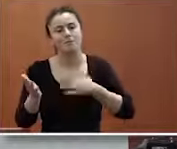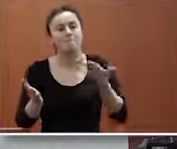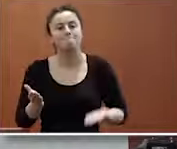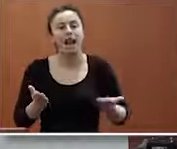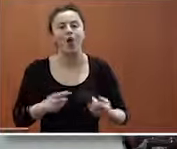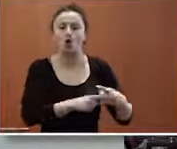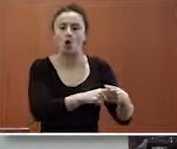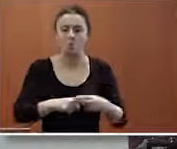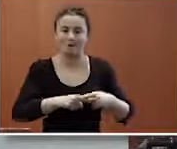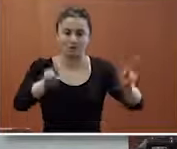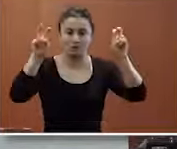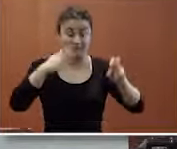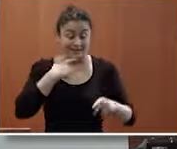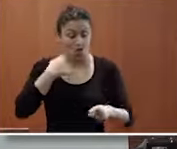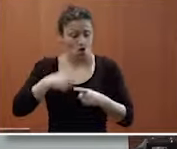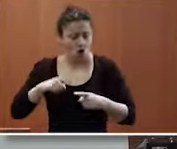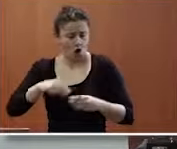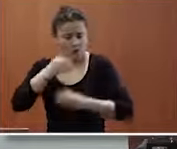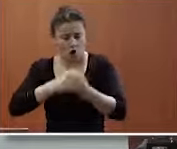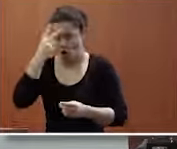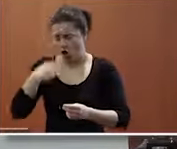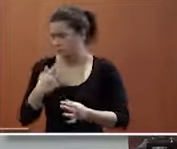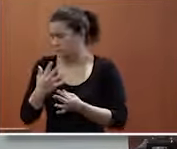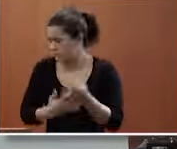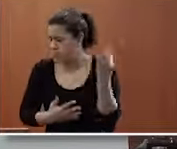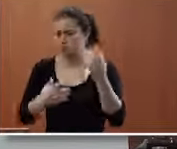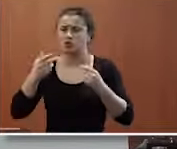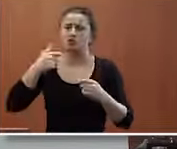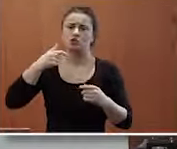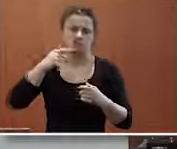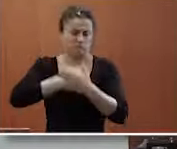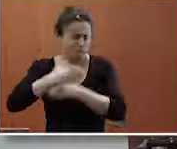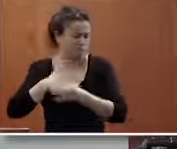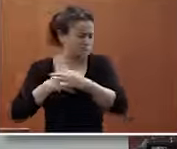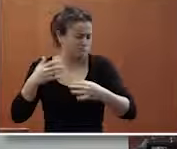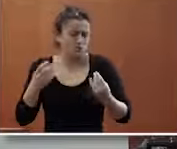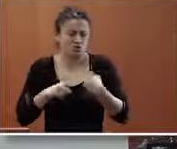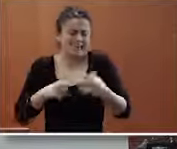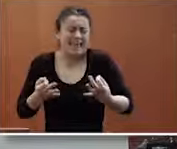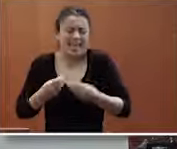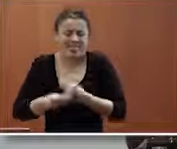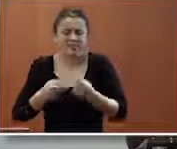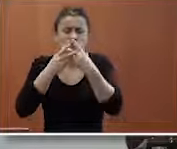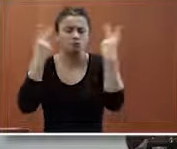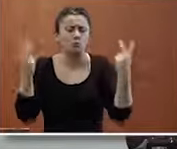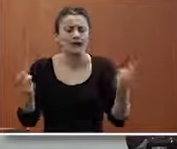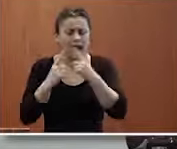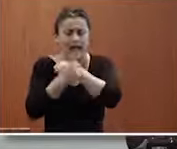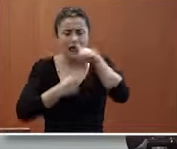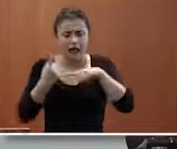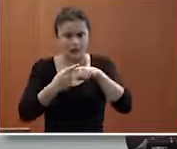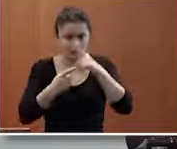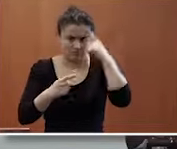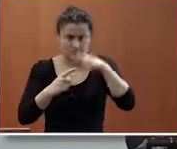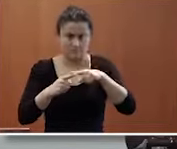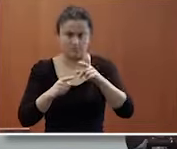compartido que es todo aquello que hacemos además de lo que se entiende que hay que hacer por ser quienes somos el mundo de la discapacidad todo aquello que hacemos y que publicamos una vez al año el informe